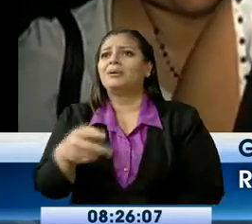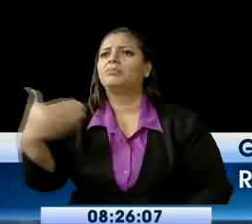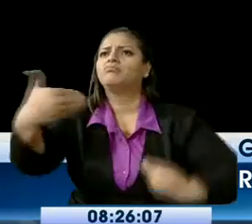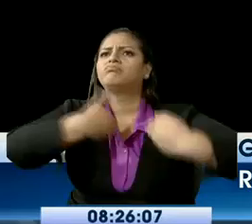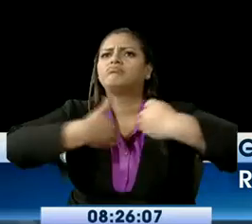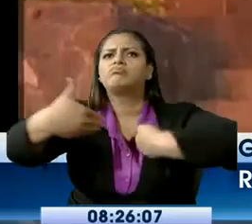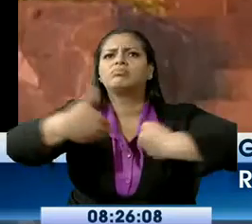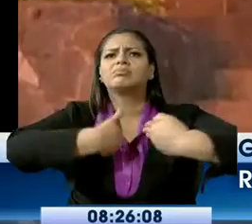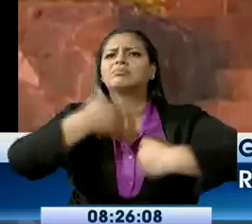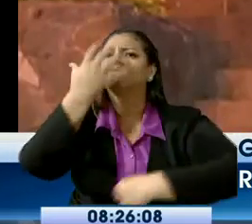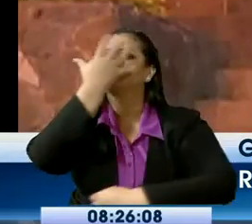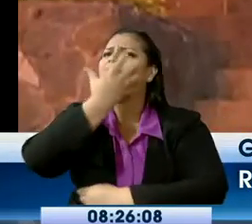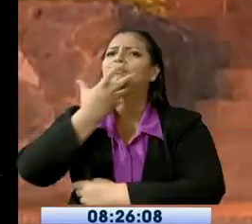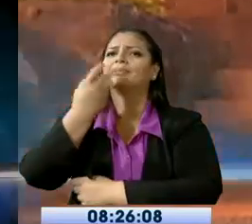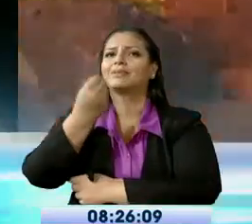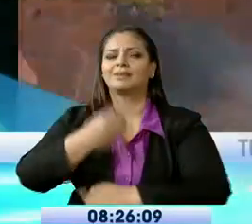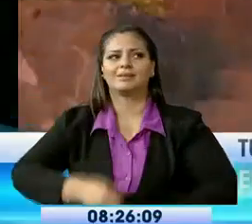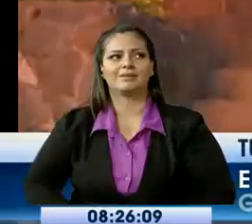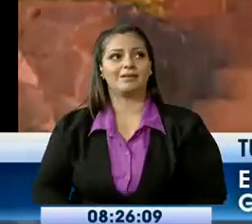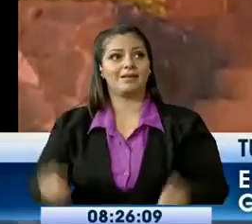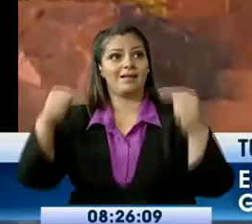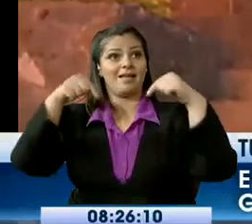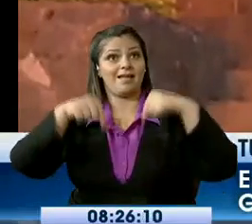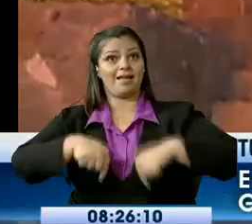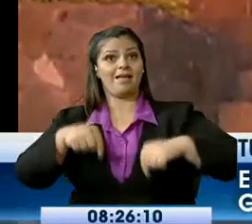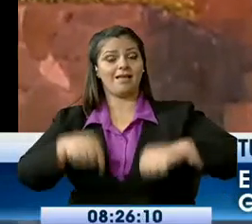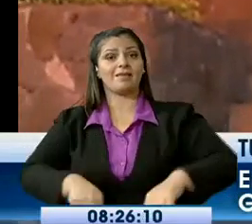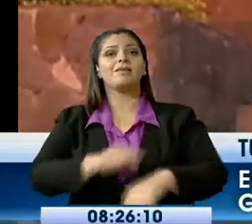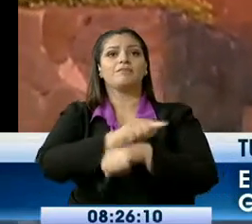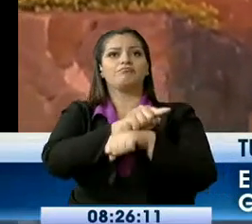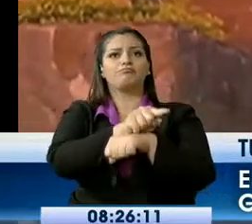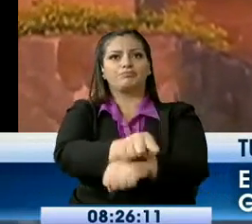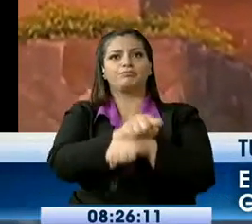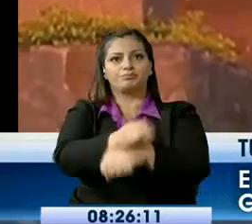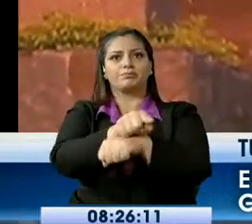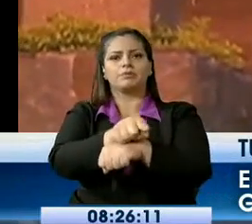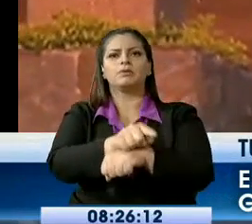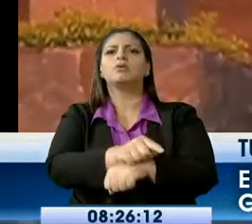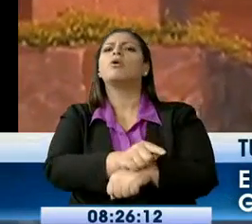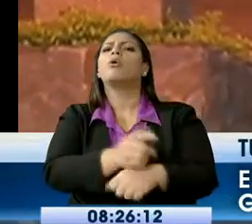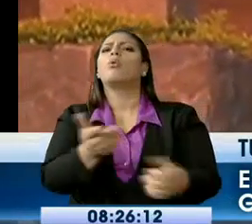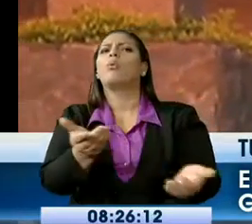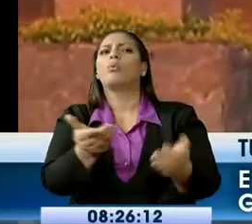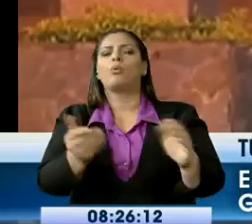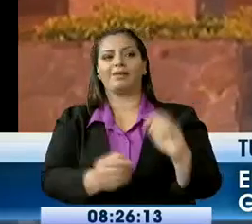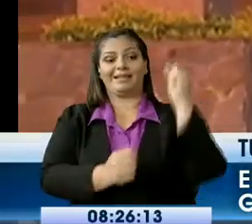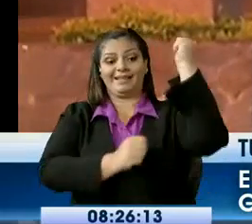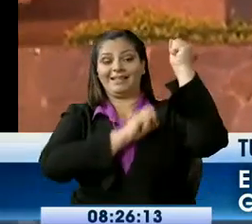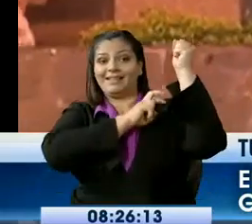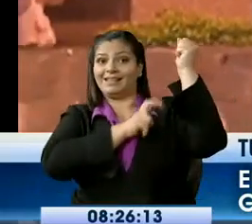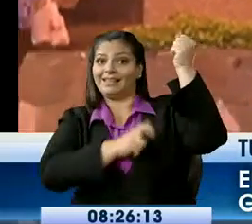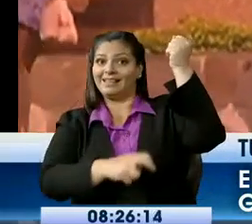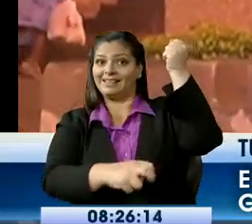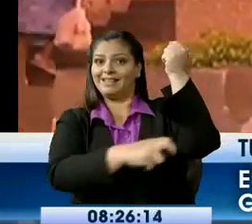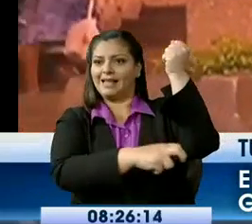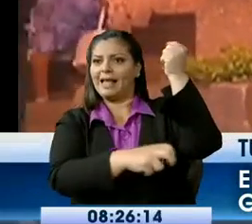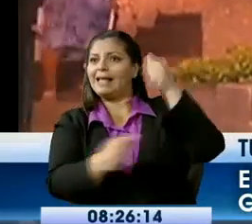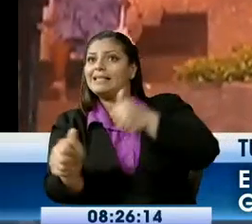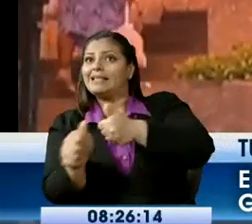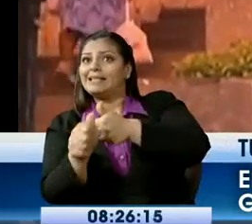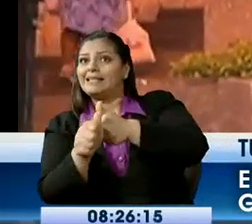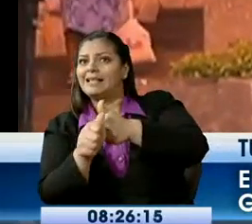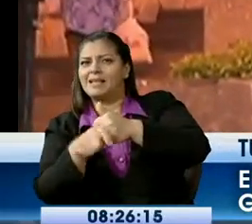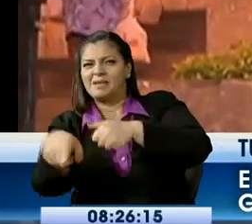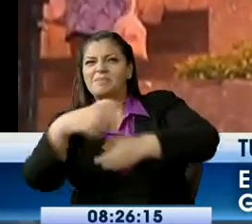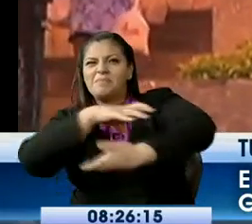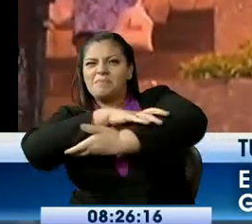Y aquí en el barrio Las Peñas, ubicado en las faldas del Cerro Santana, es donde nació Guayaquil. Este es uno